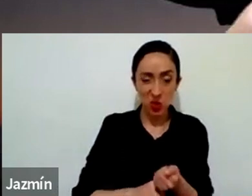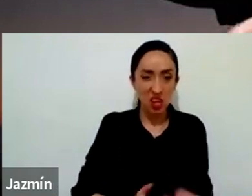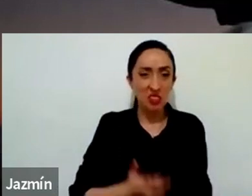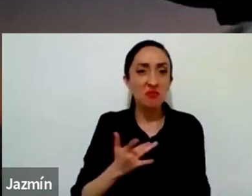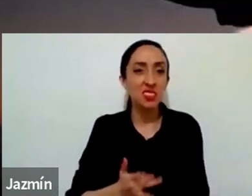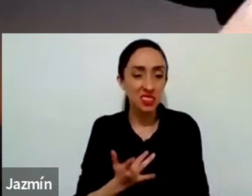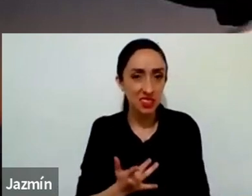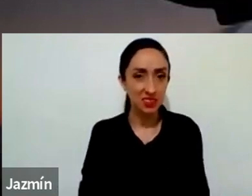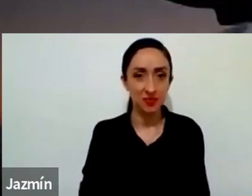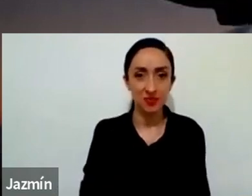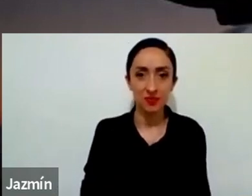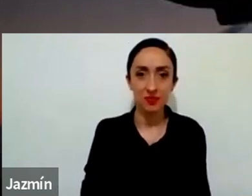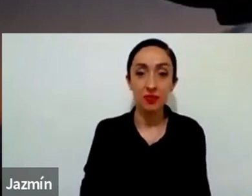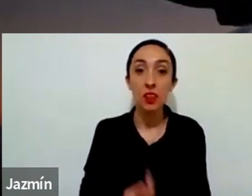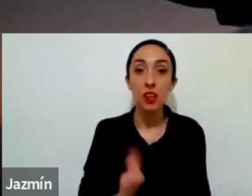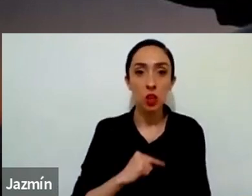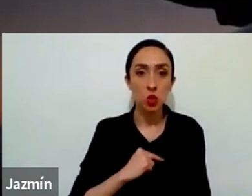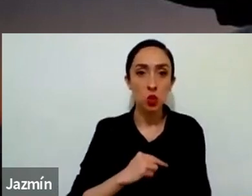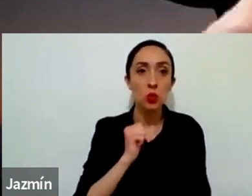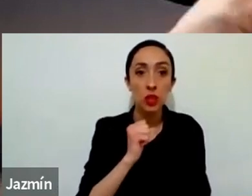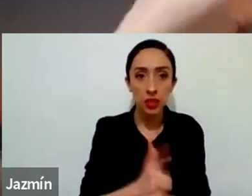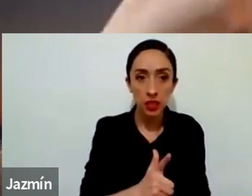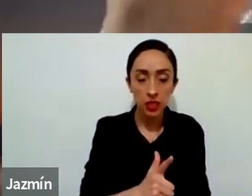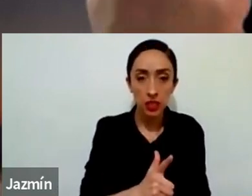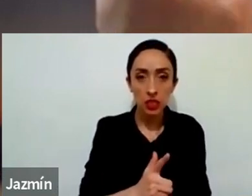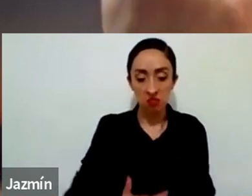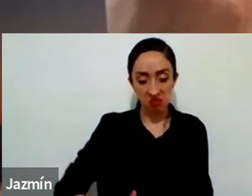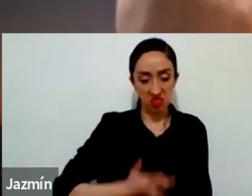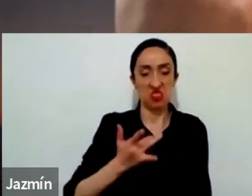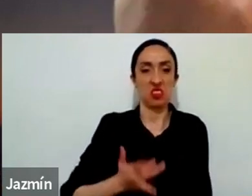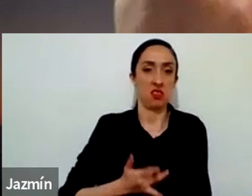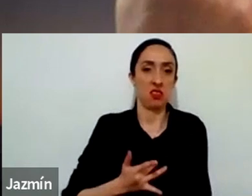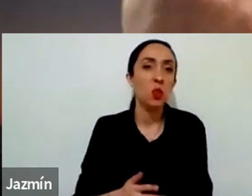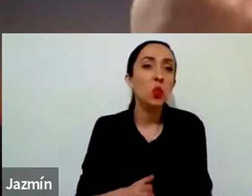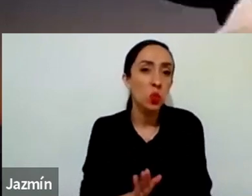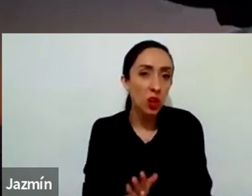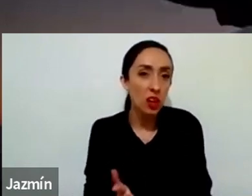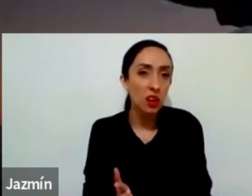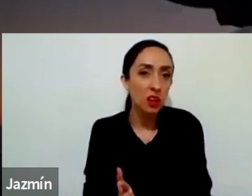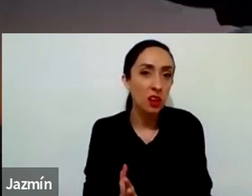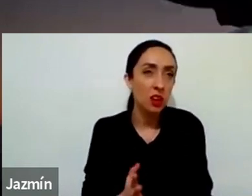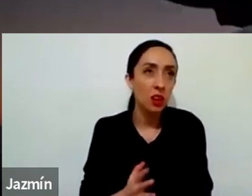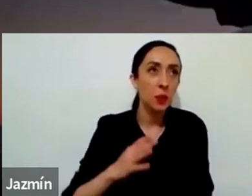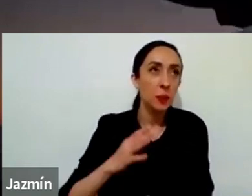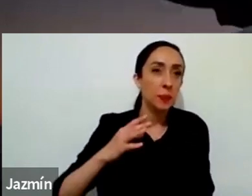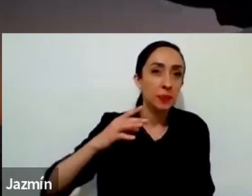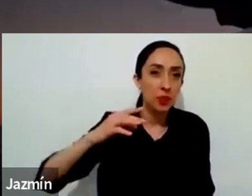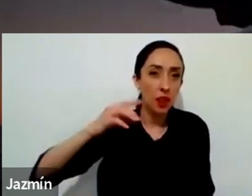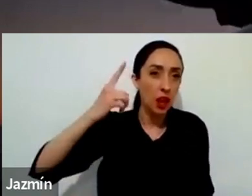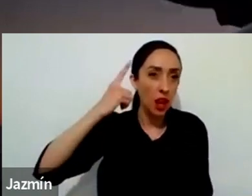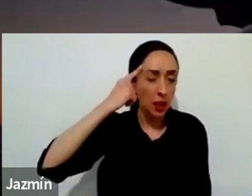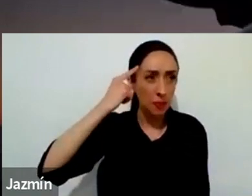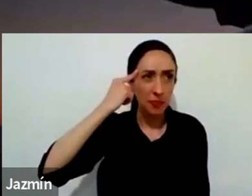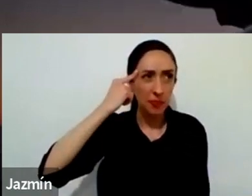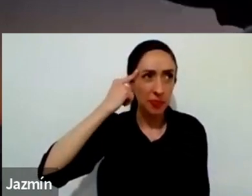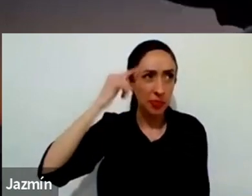identificar qué vamos sintiendo, cuáles son esos pensamientos que nos vienen a la mente. Cuáles son esos afectos